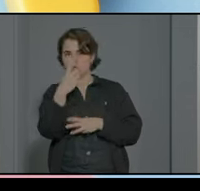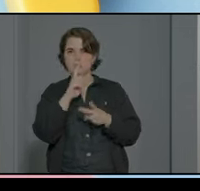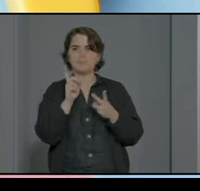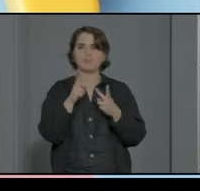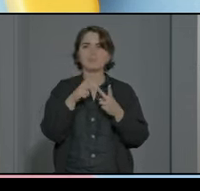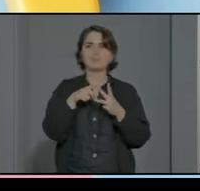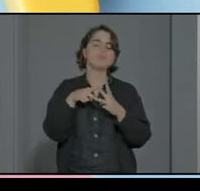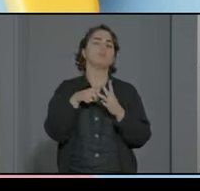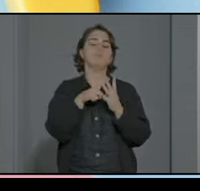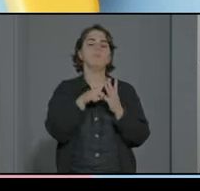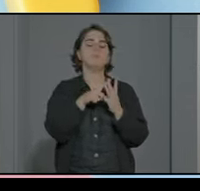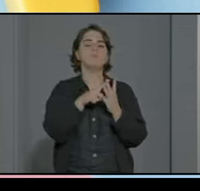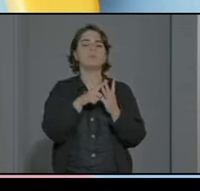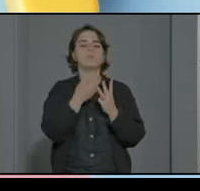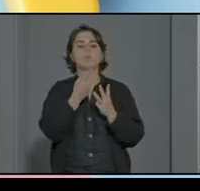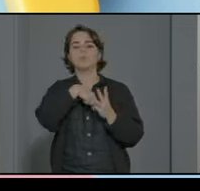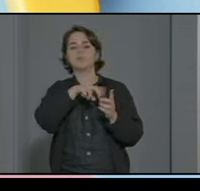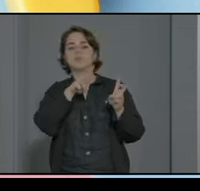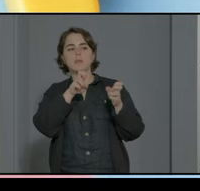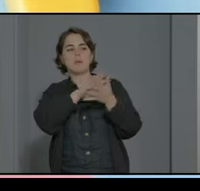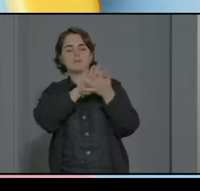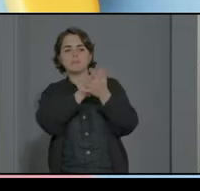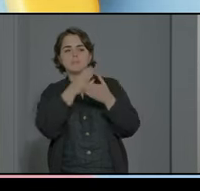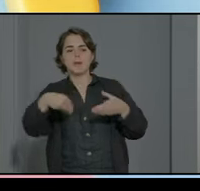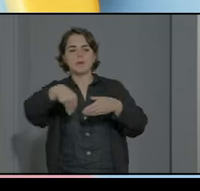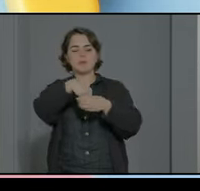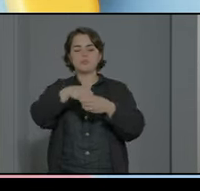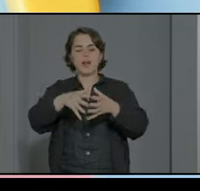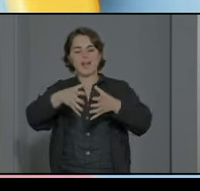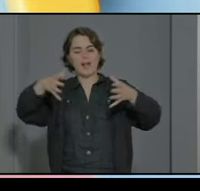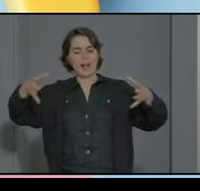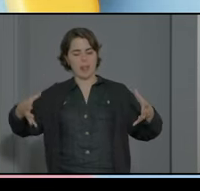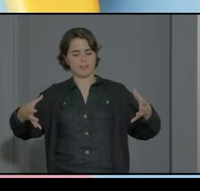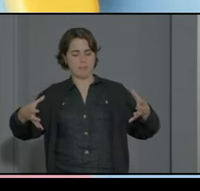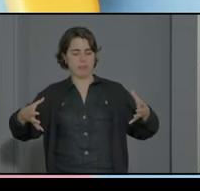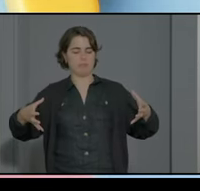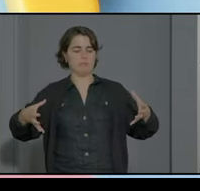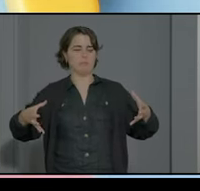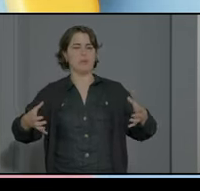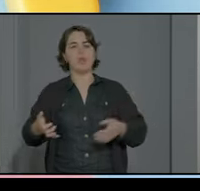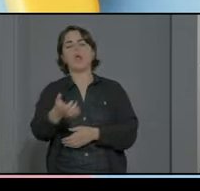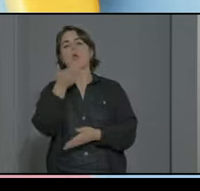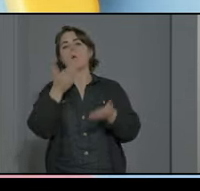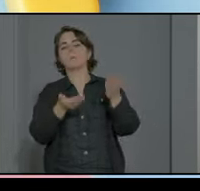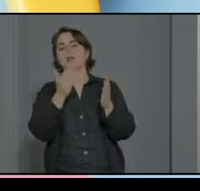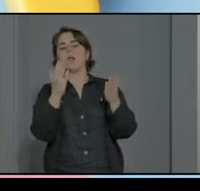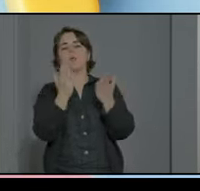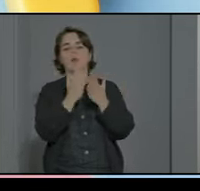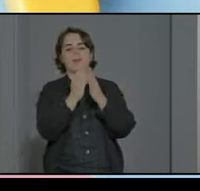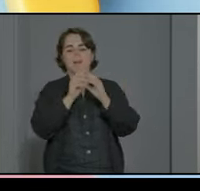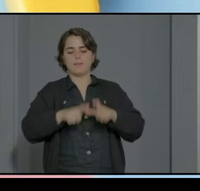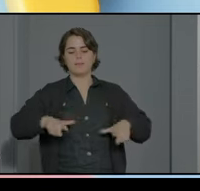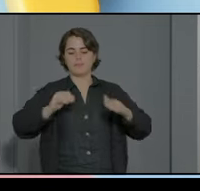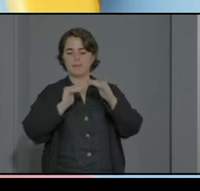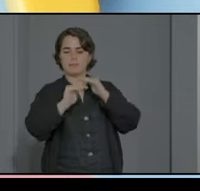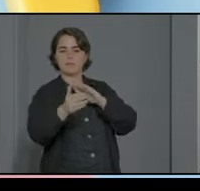estaríamos en una inclusión de un grupo más grande que lo que sería el aula estable donde solamente estamos